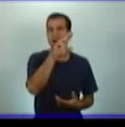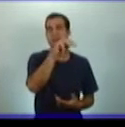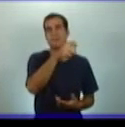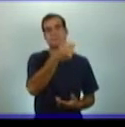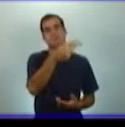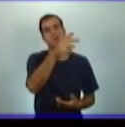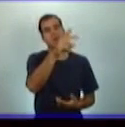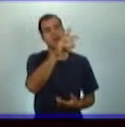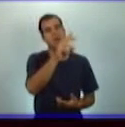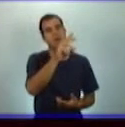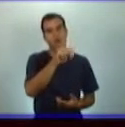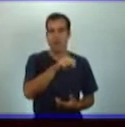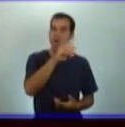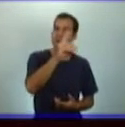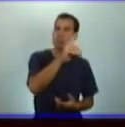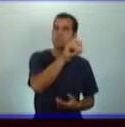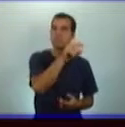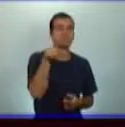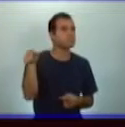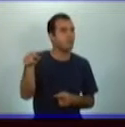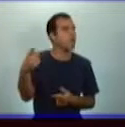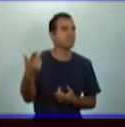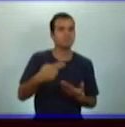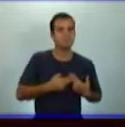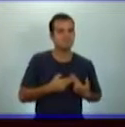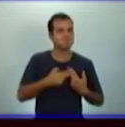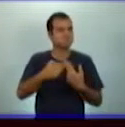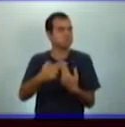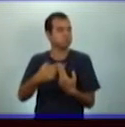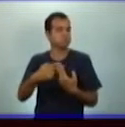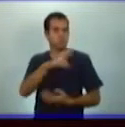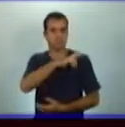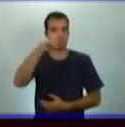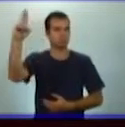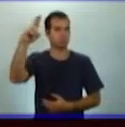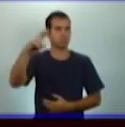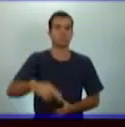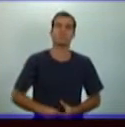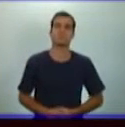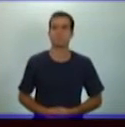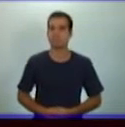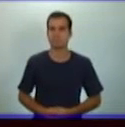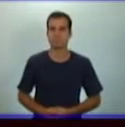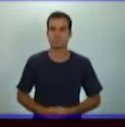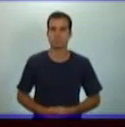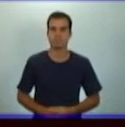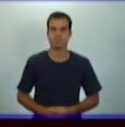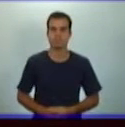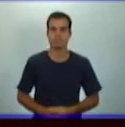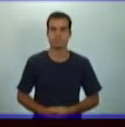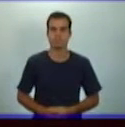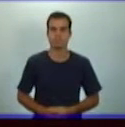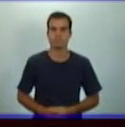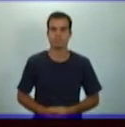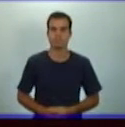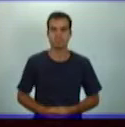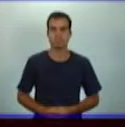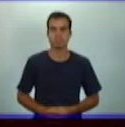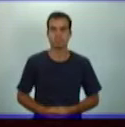estrella de la revolución. Entonces pregunto, ¿cómo